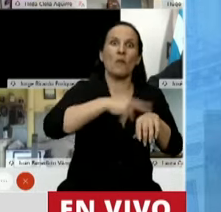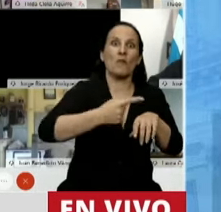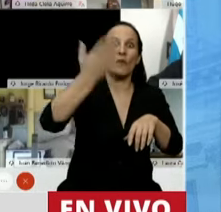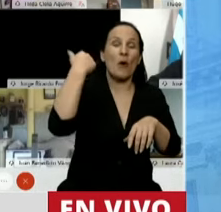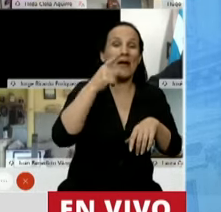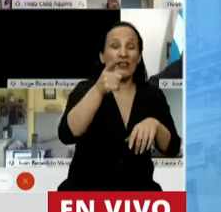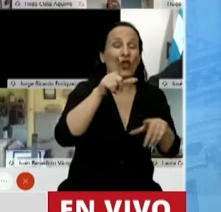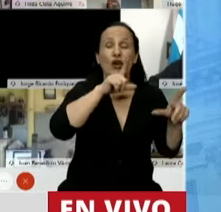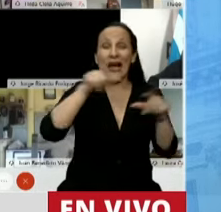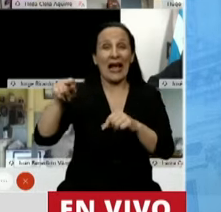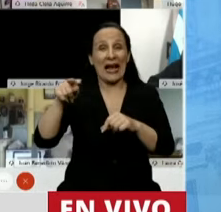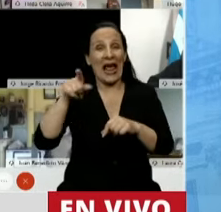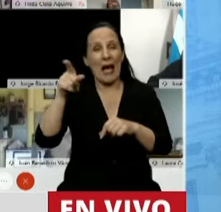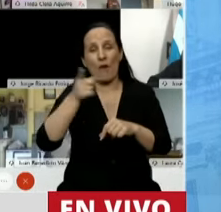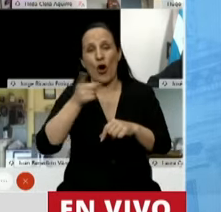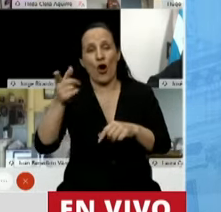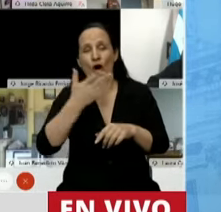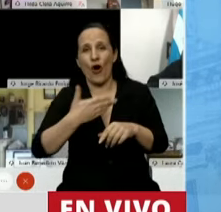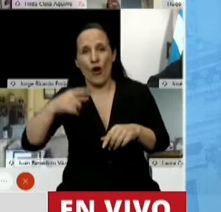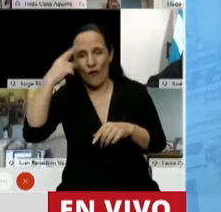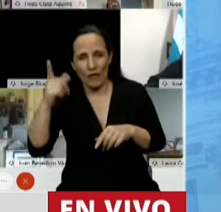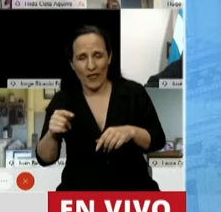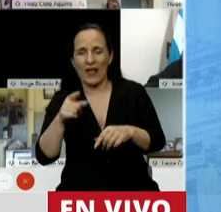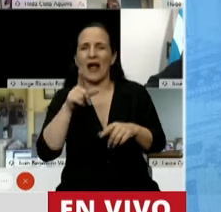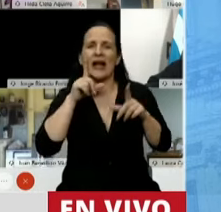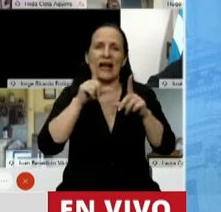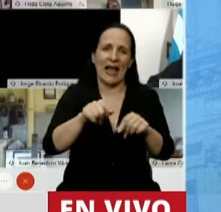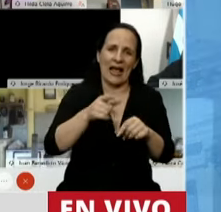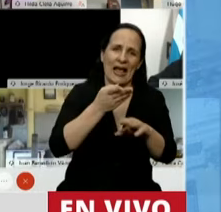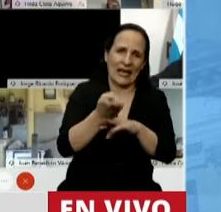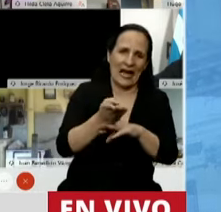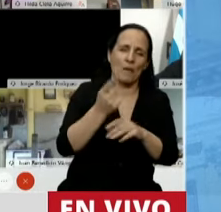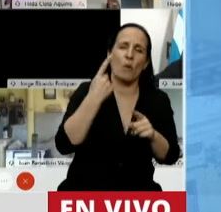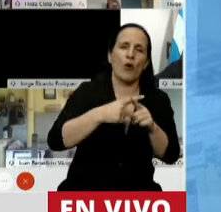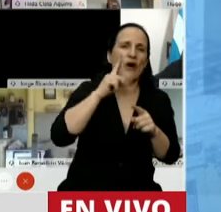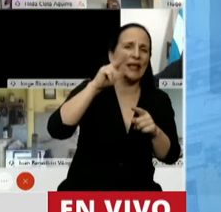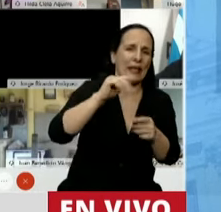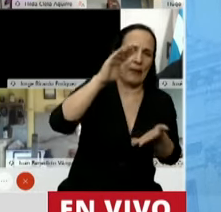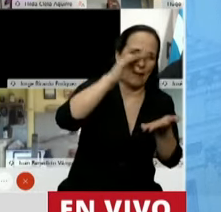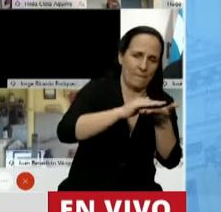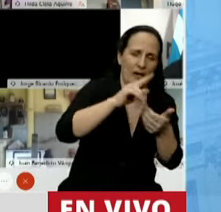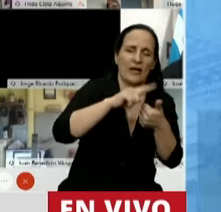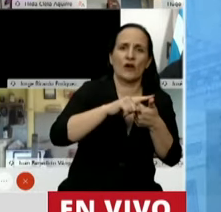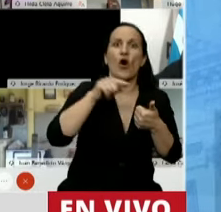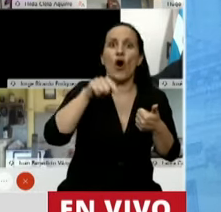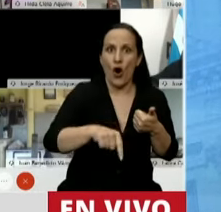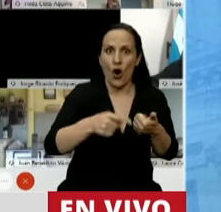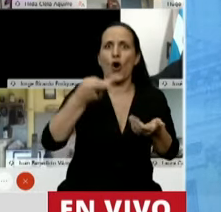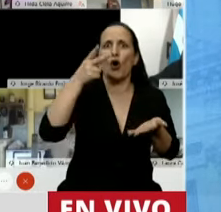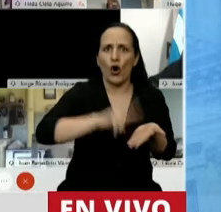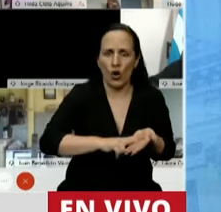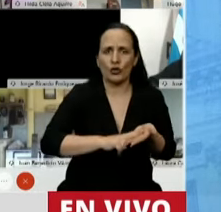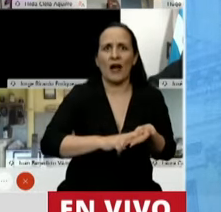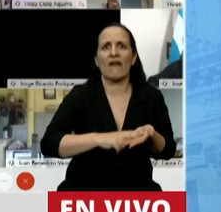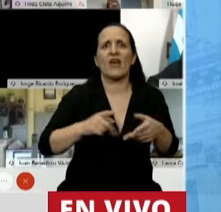contra el Gobierno Nacional. El reclamo por el Fondo Federal Solidario, por la rebaja del IVA. Y hoy, otra vez, los recursos se concentran